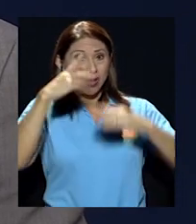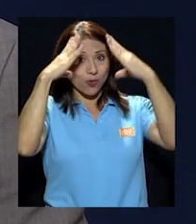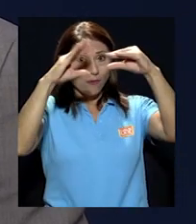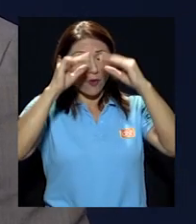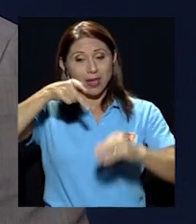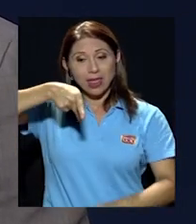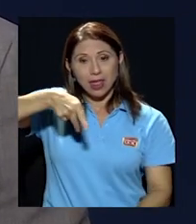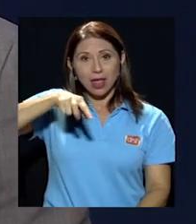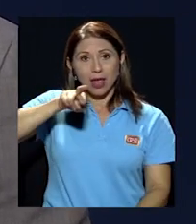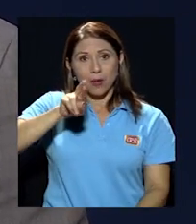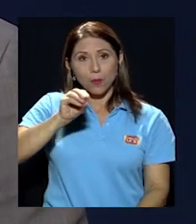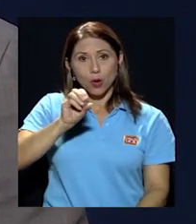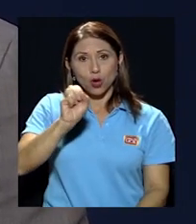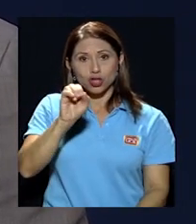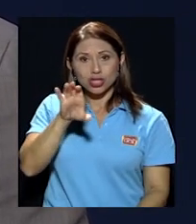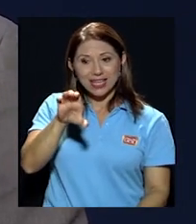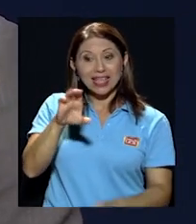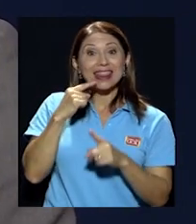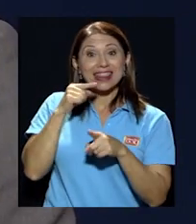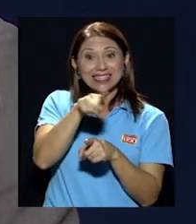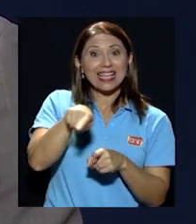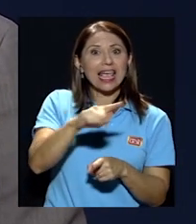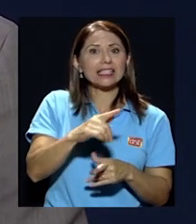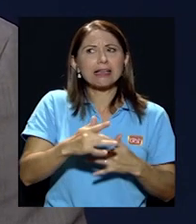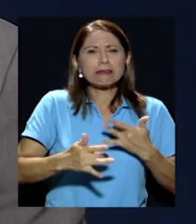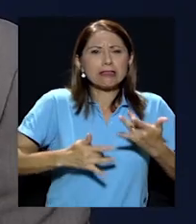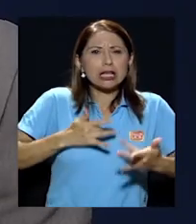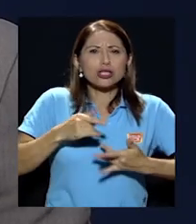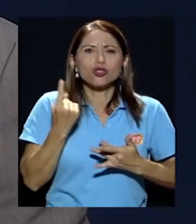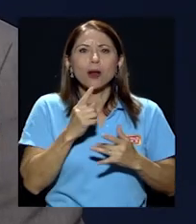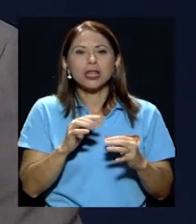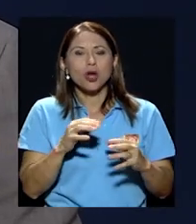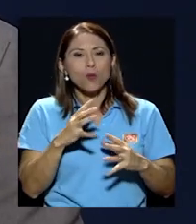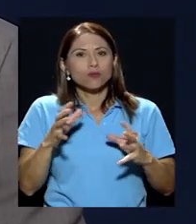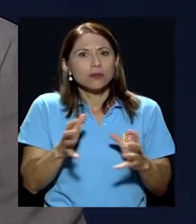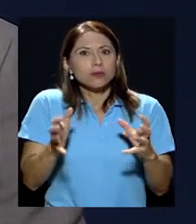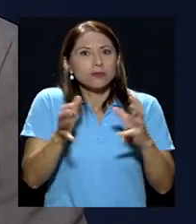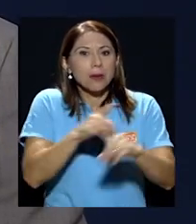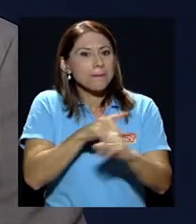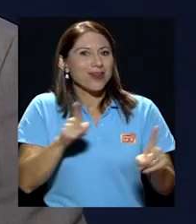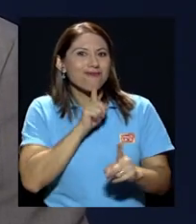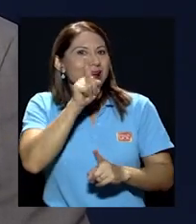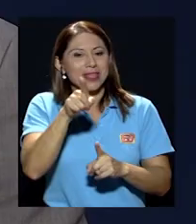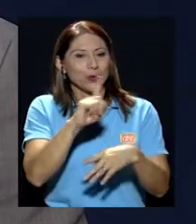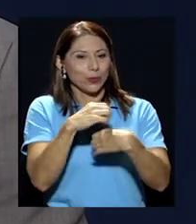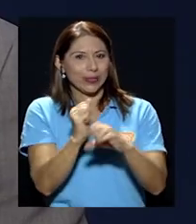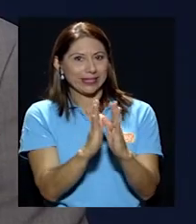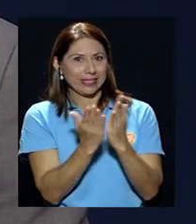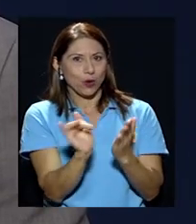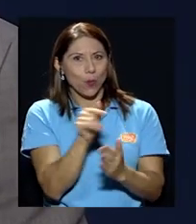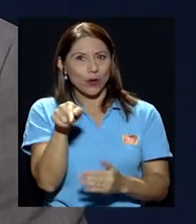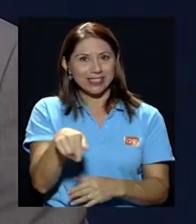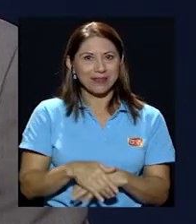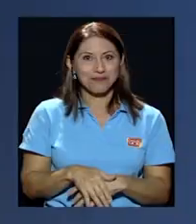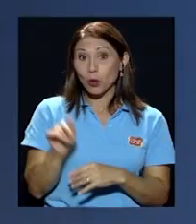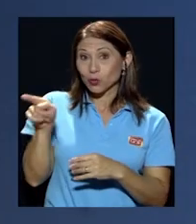Procic dicen que esa indignación es nada más efervescente, que no llega nunca a un texto como este y ahora usted hacía alusión a